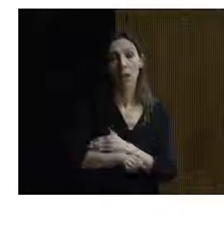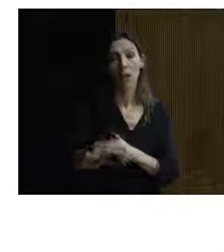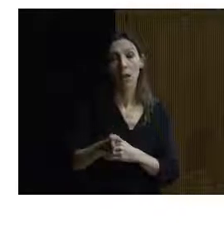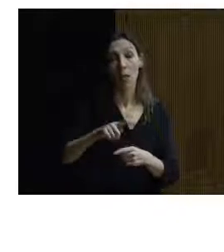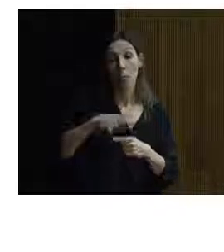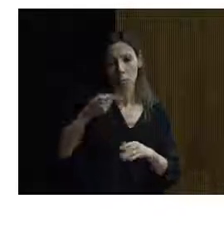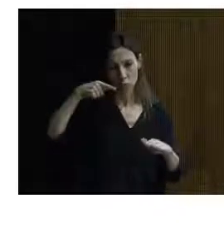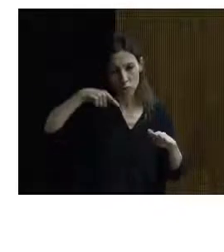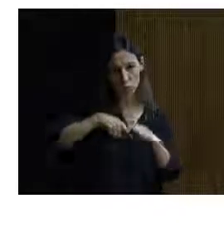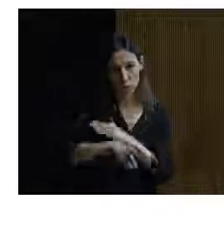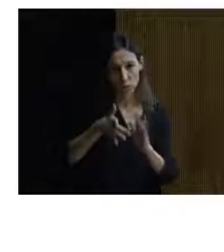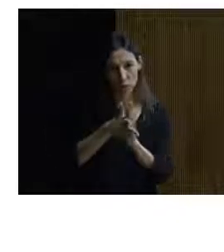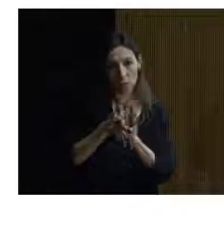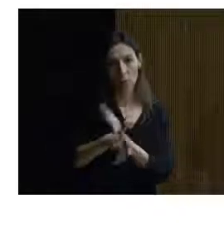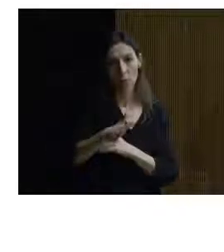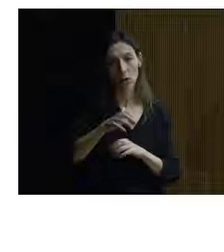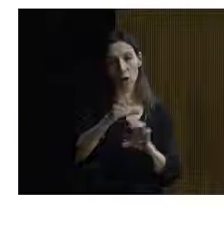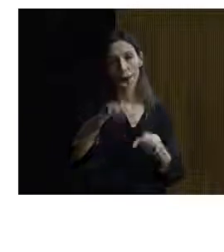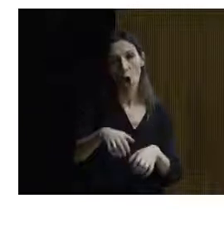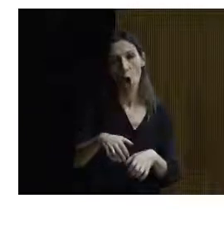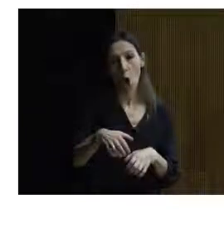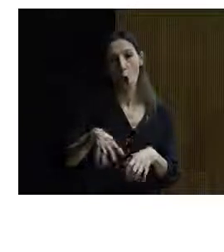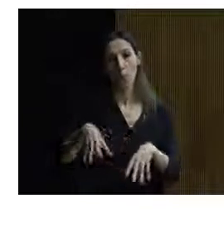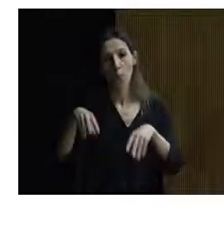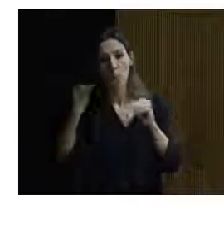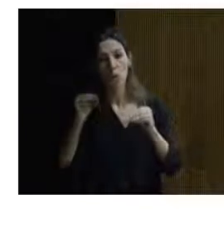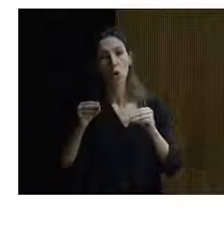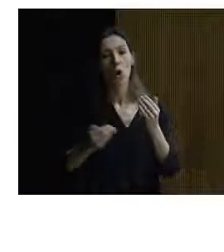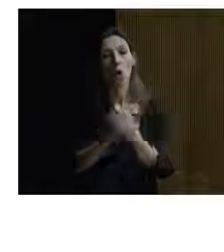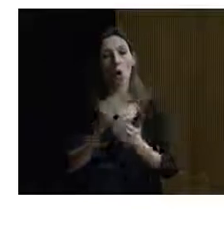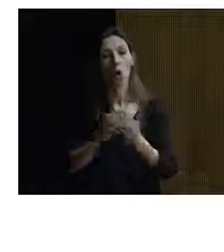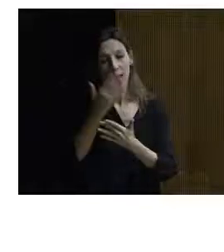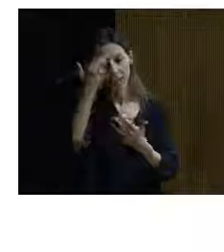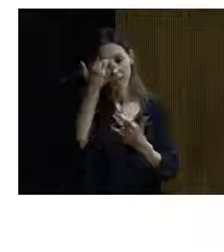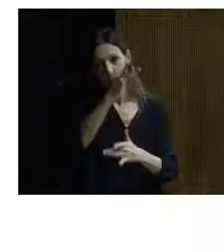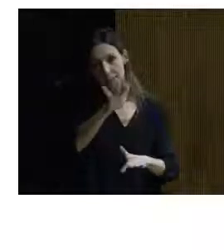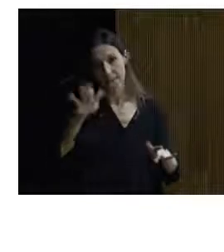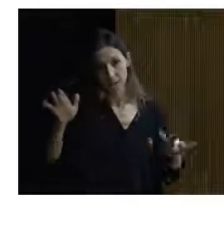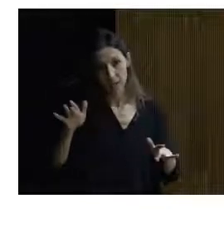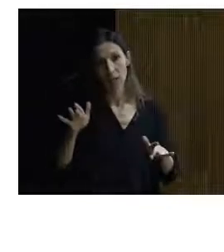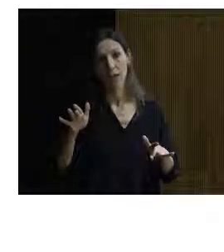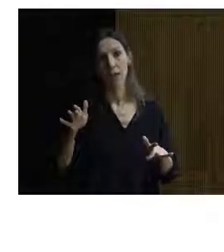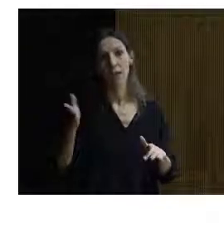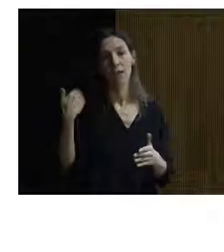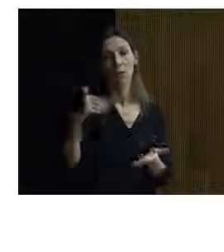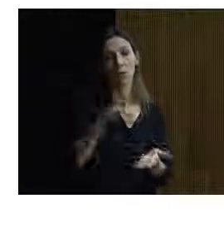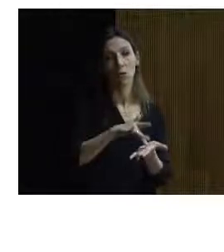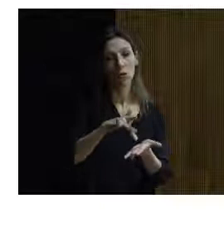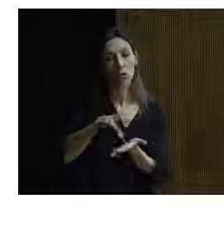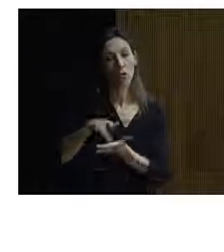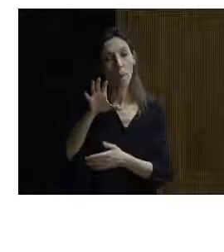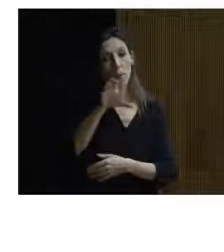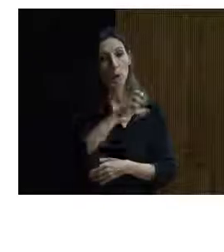Se han hecho en León, en Burgos. Vale, bueno, las jornadas de sensibilización que se han ido haciendo en las diferentes provincias.